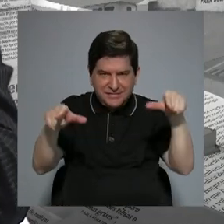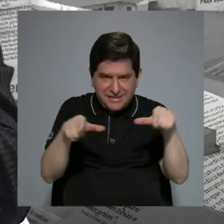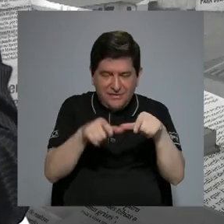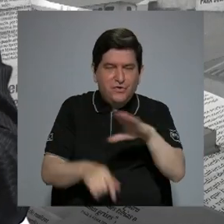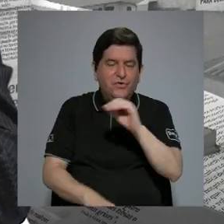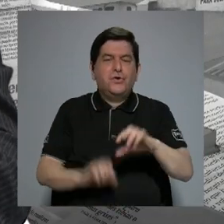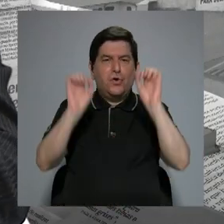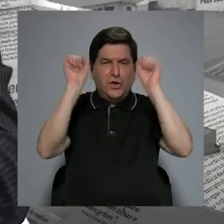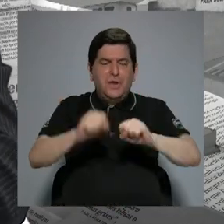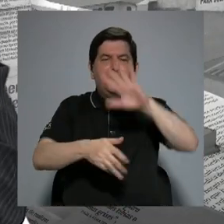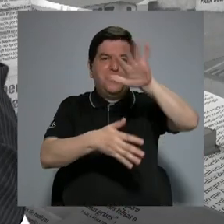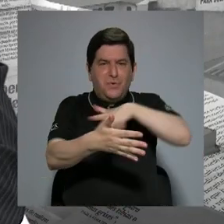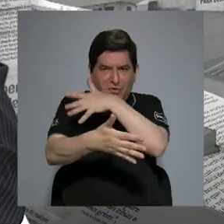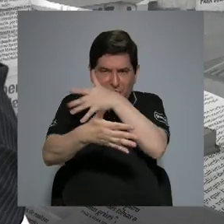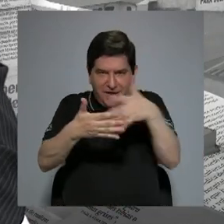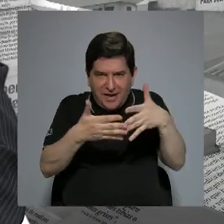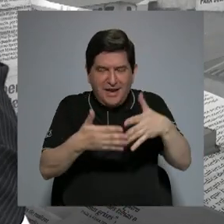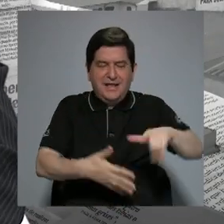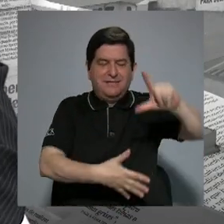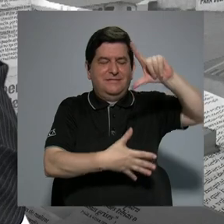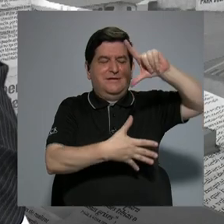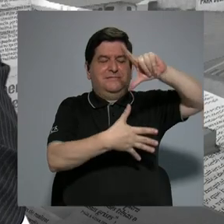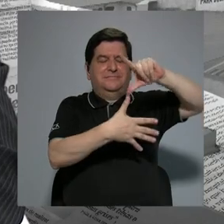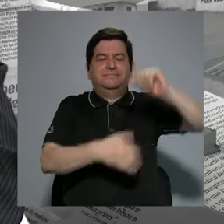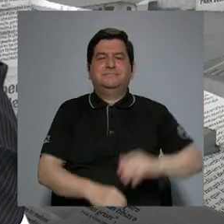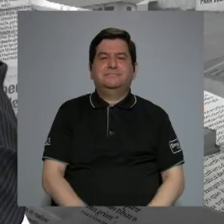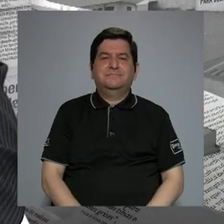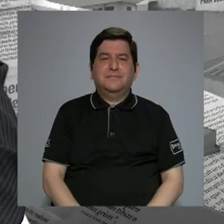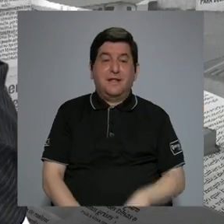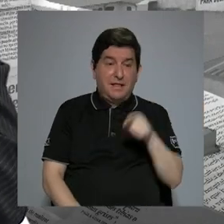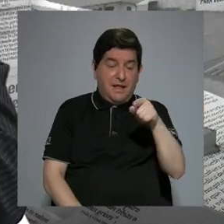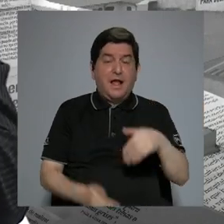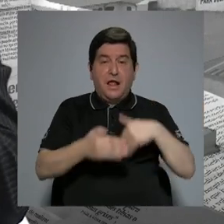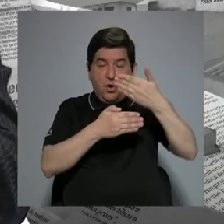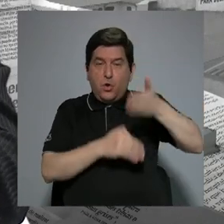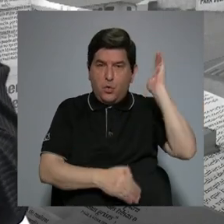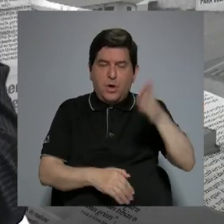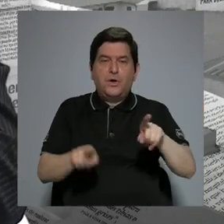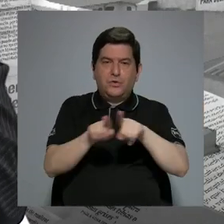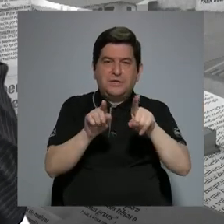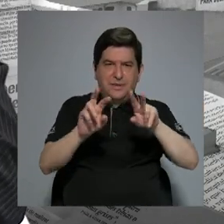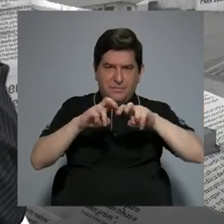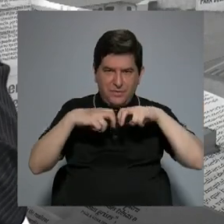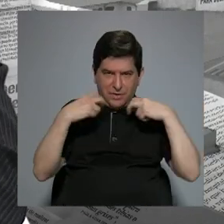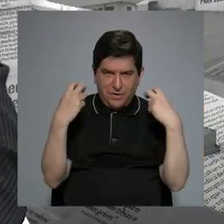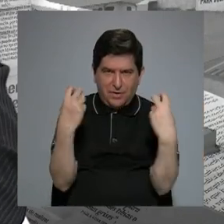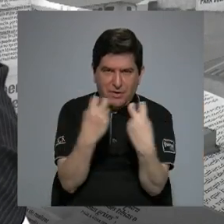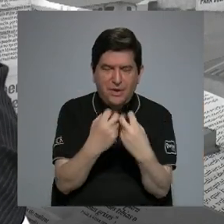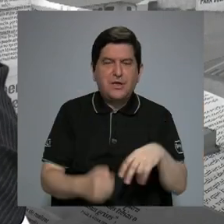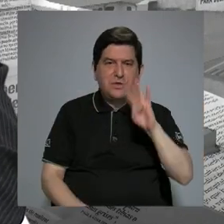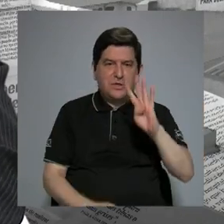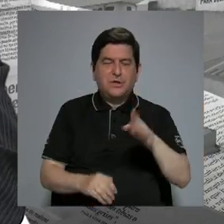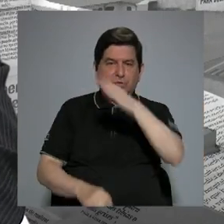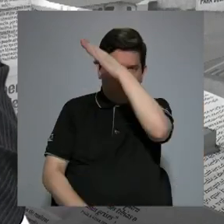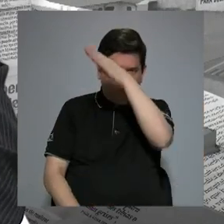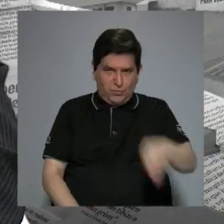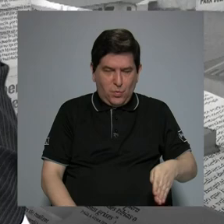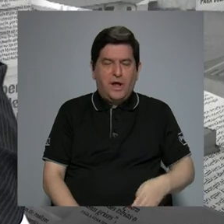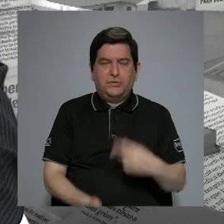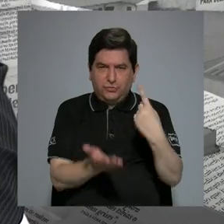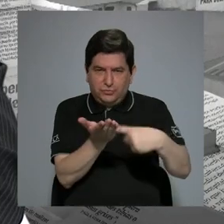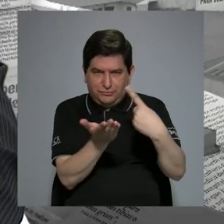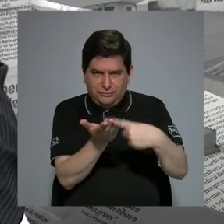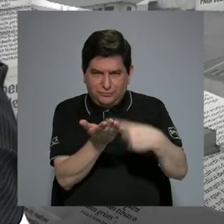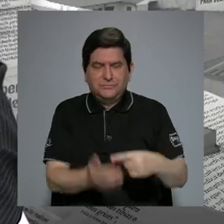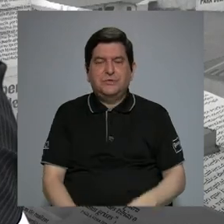y poder hacer una agenda a nivel latinoamericano. Después de esas conferencias también hay paneles con cada uno de estos cuatro ejes que